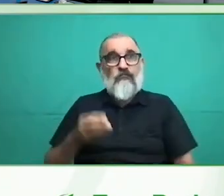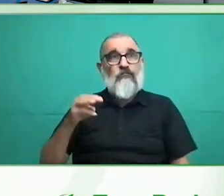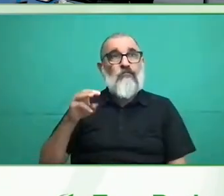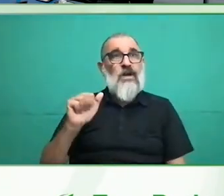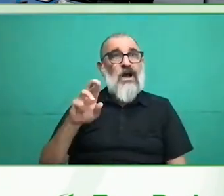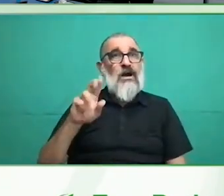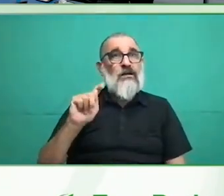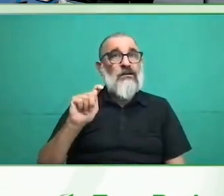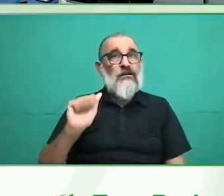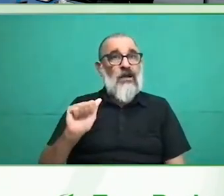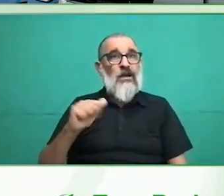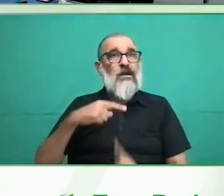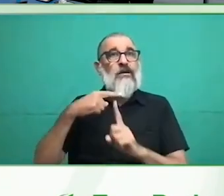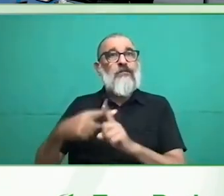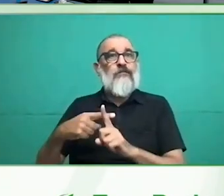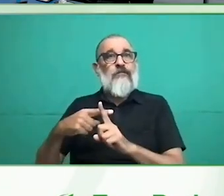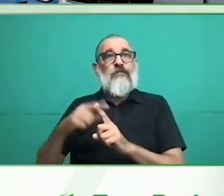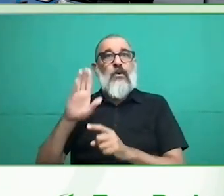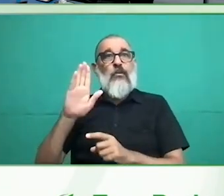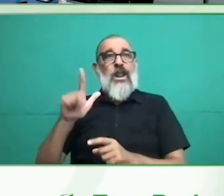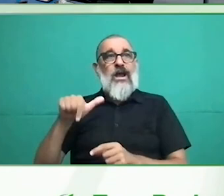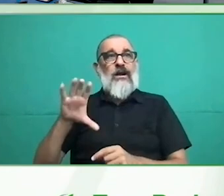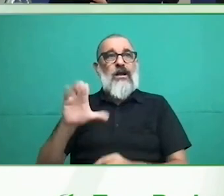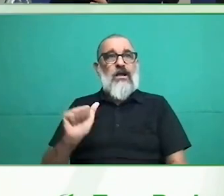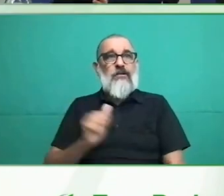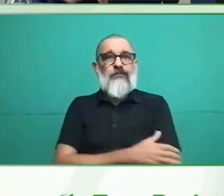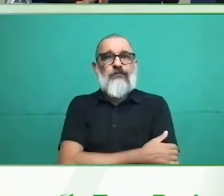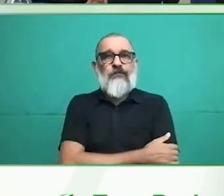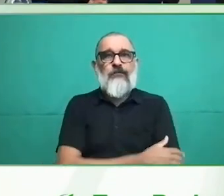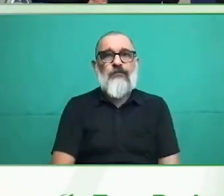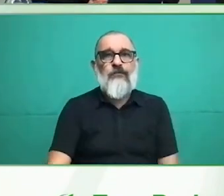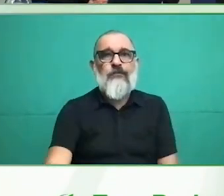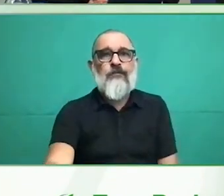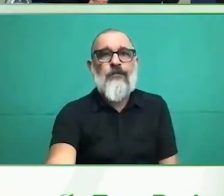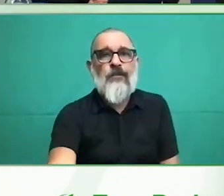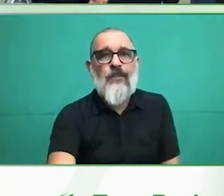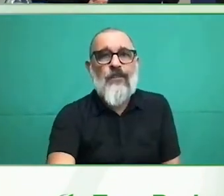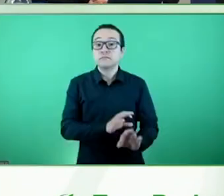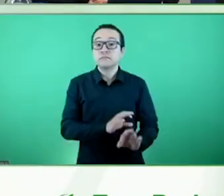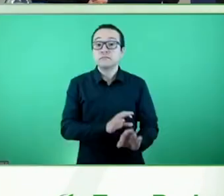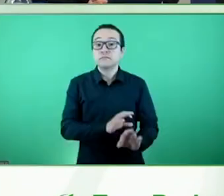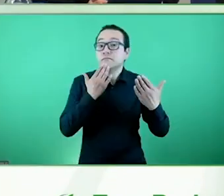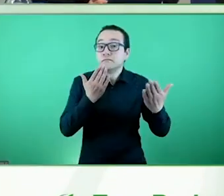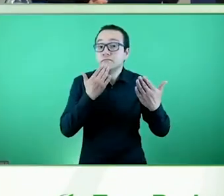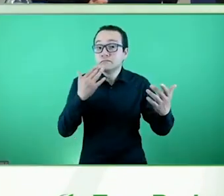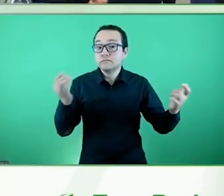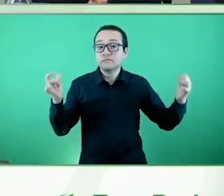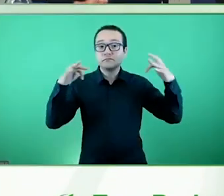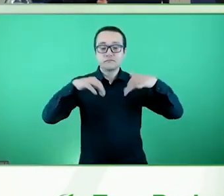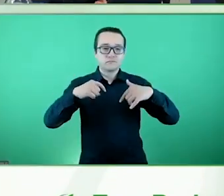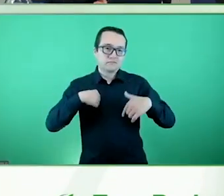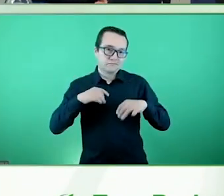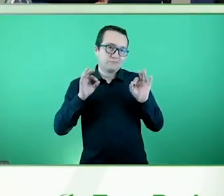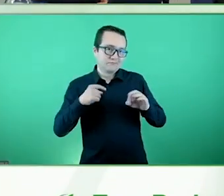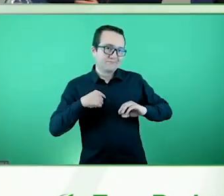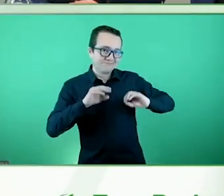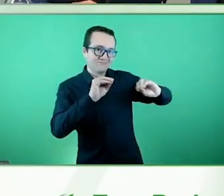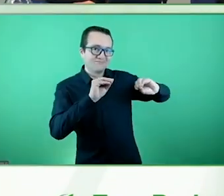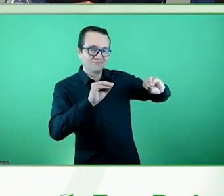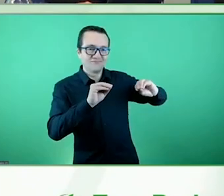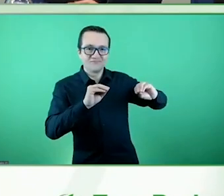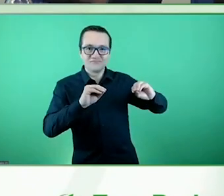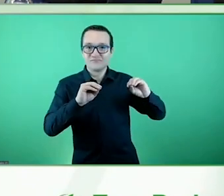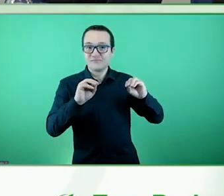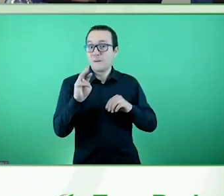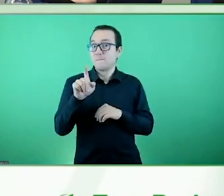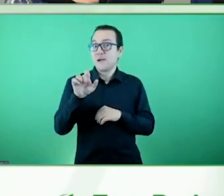conocerte en persona que no nos conocíamos solo virtualmente. Tendrás también el placer de tener a Pep Sule de profesor en el máster de la UB. O sea que mira, estamos todos